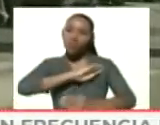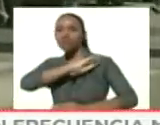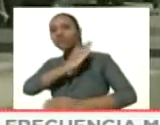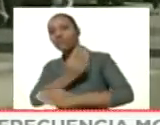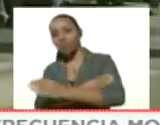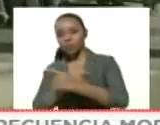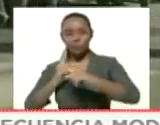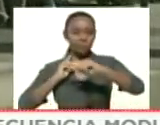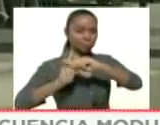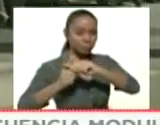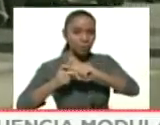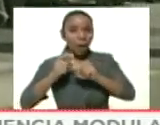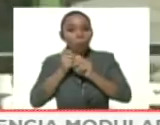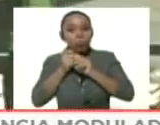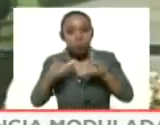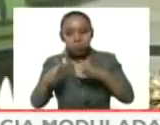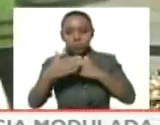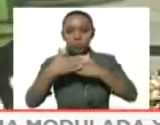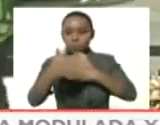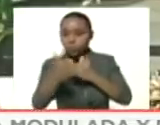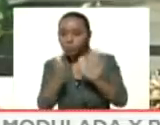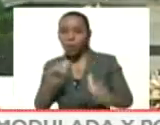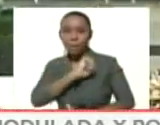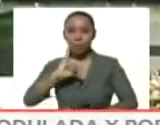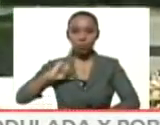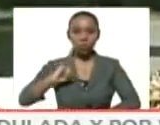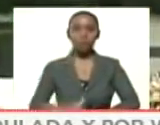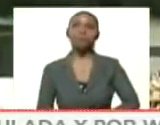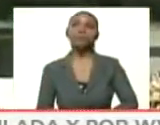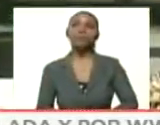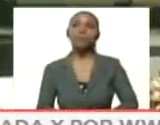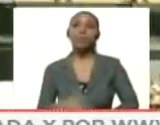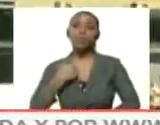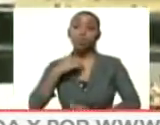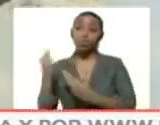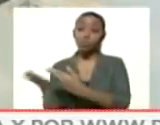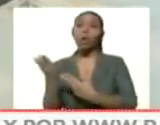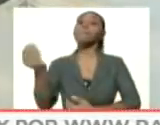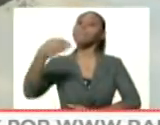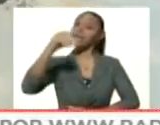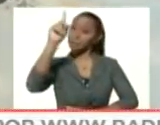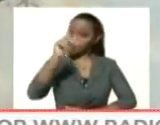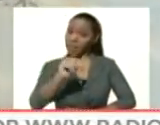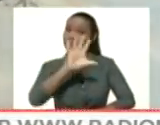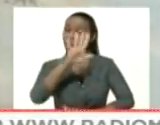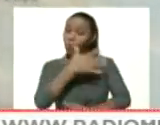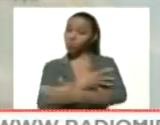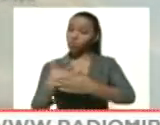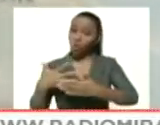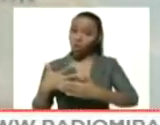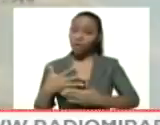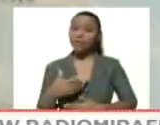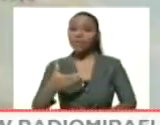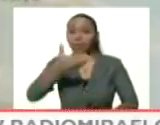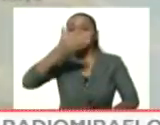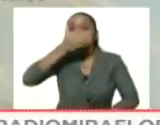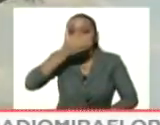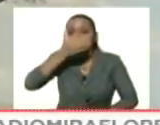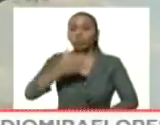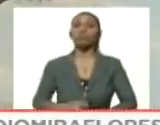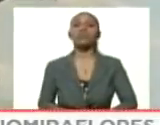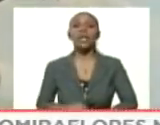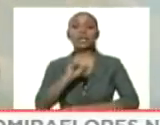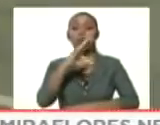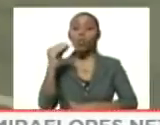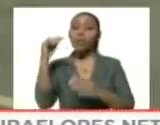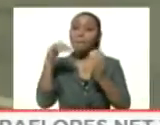detección ampliada y personalizada. Hemos recibido además también 5 millones de mascarillas, 50